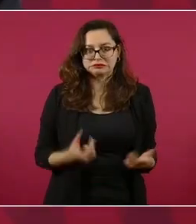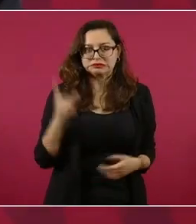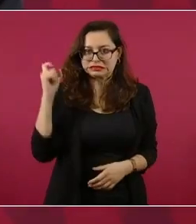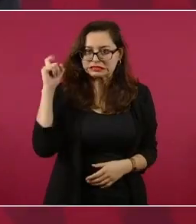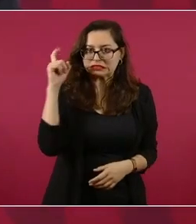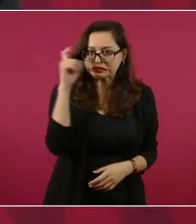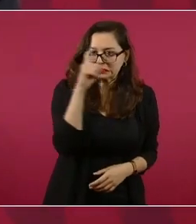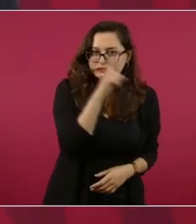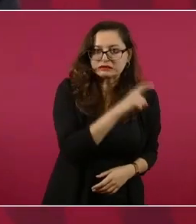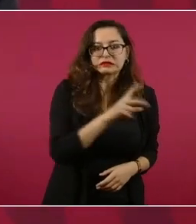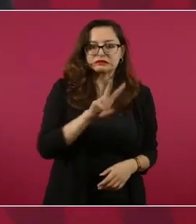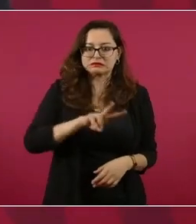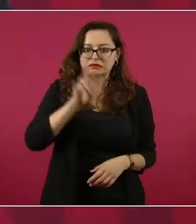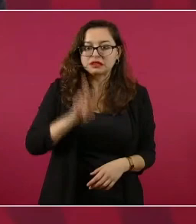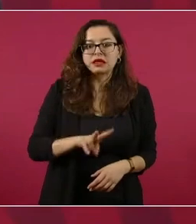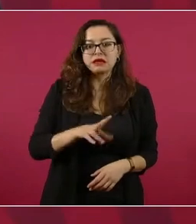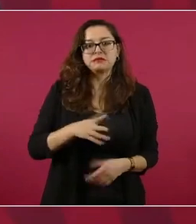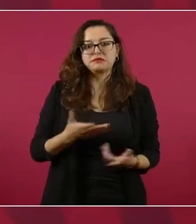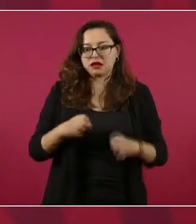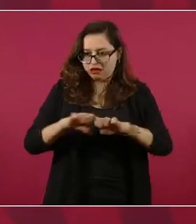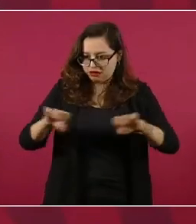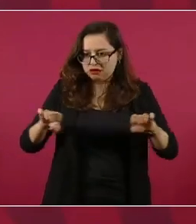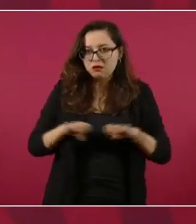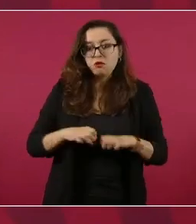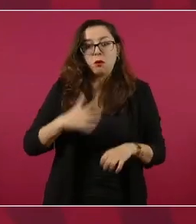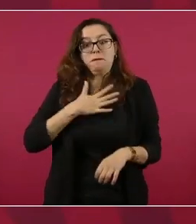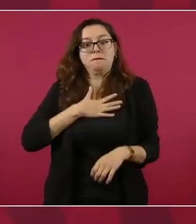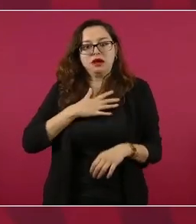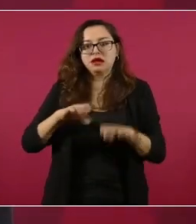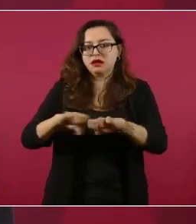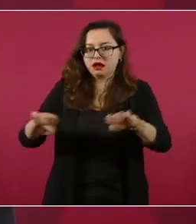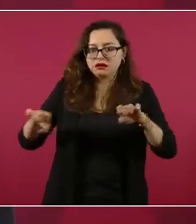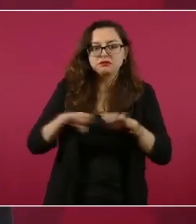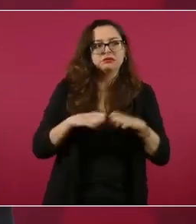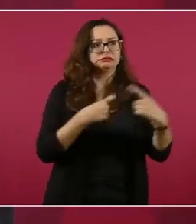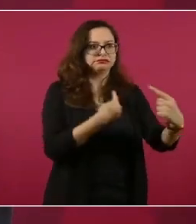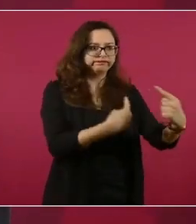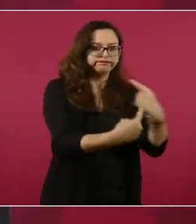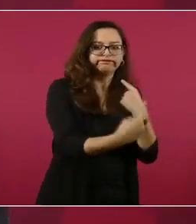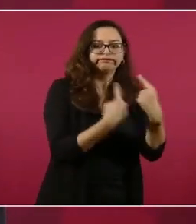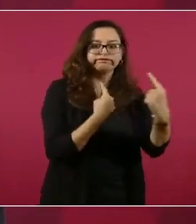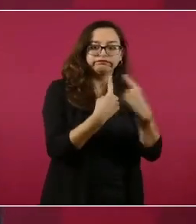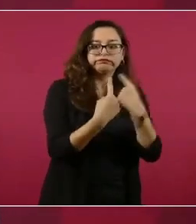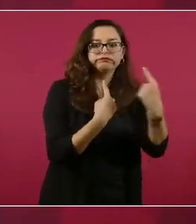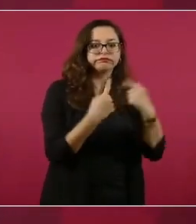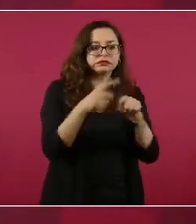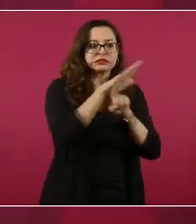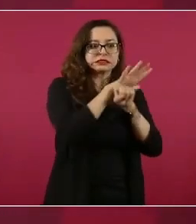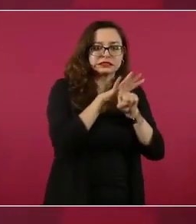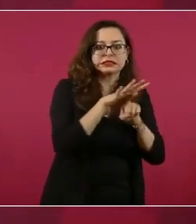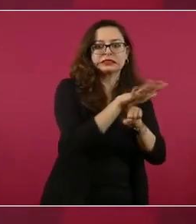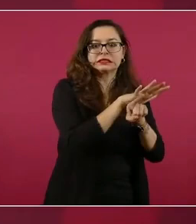No un trabajo, no porque no se quería